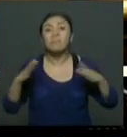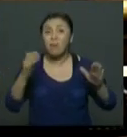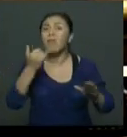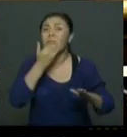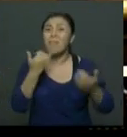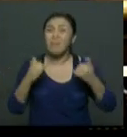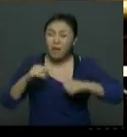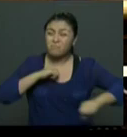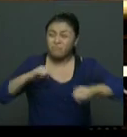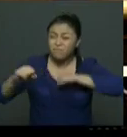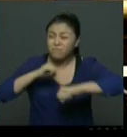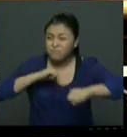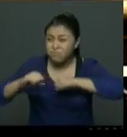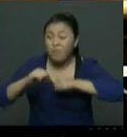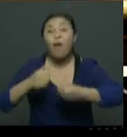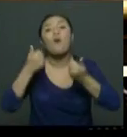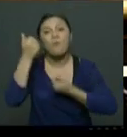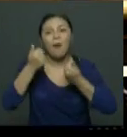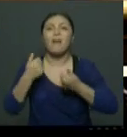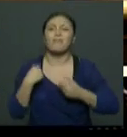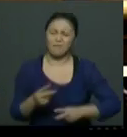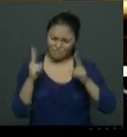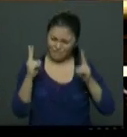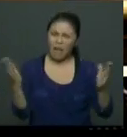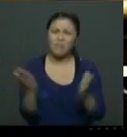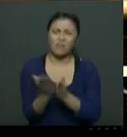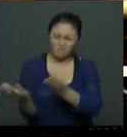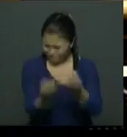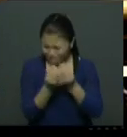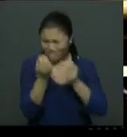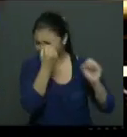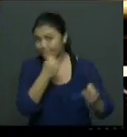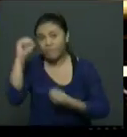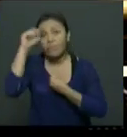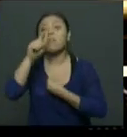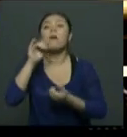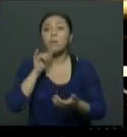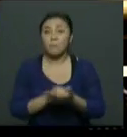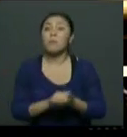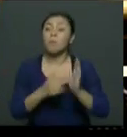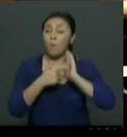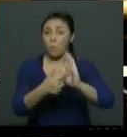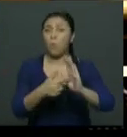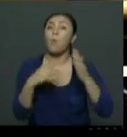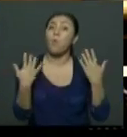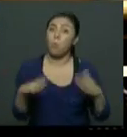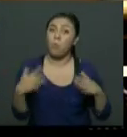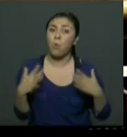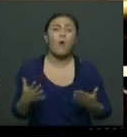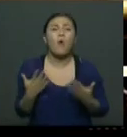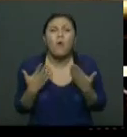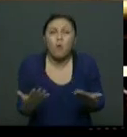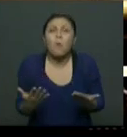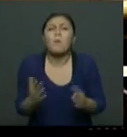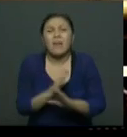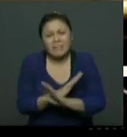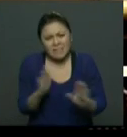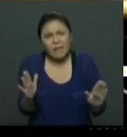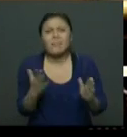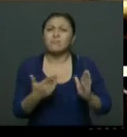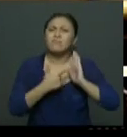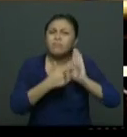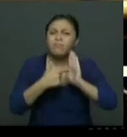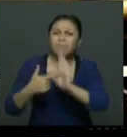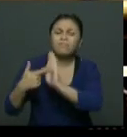del movimiento estudiantil particularmente sí que conocemos el no votar, combatir el sistema, el quien escruta, elige y